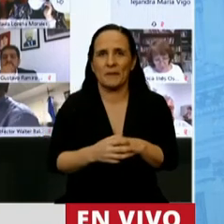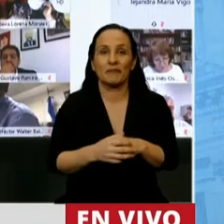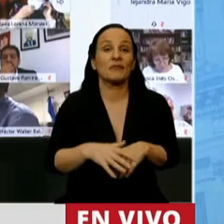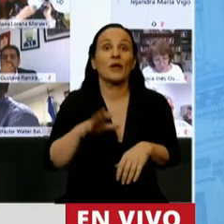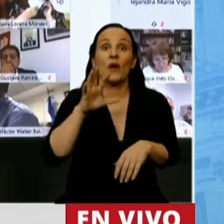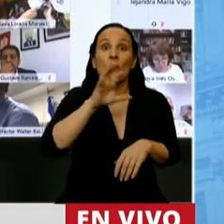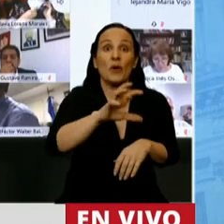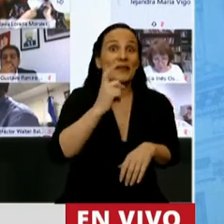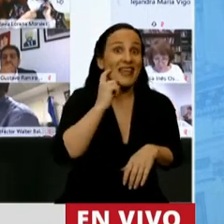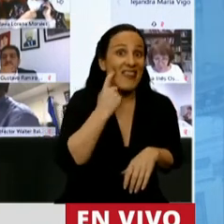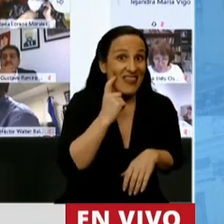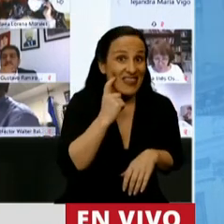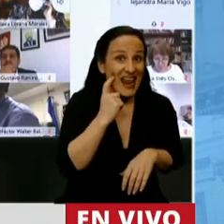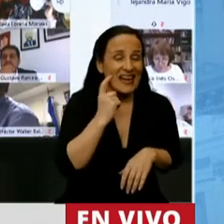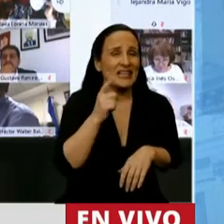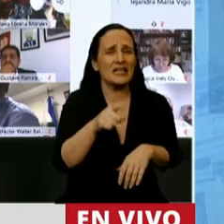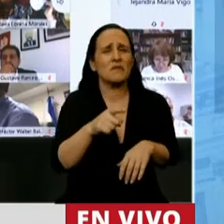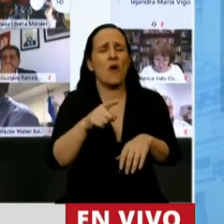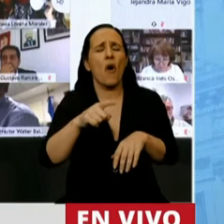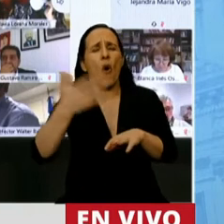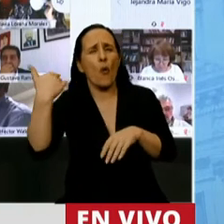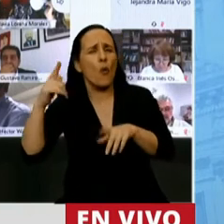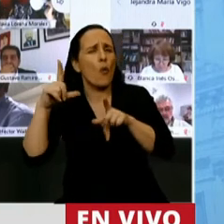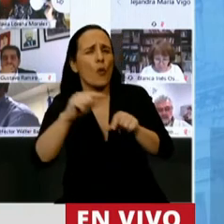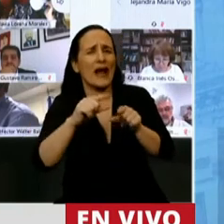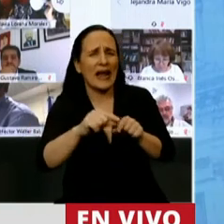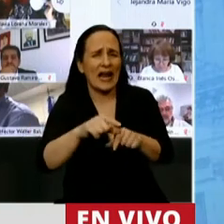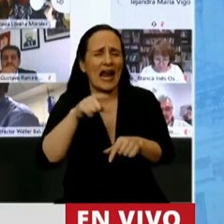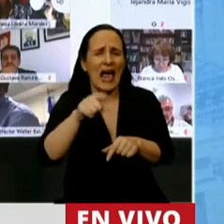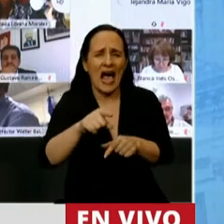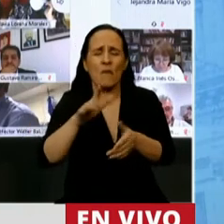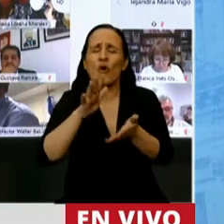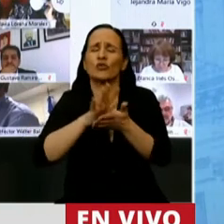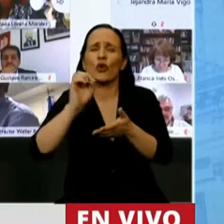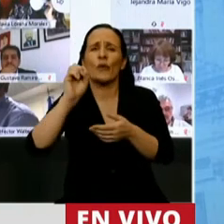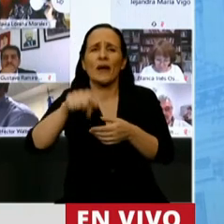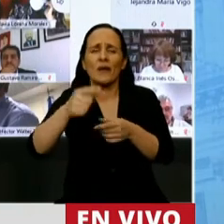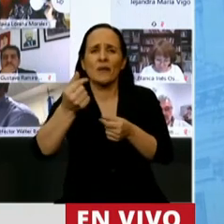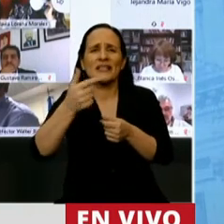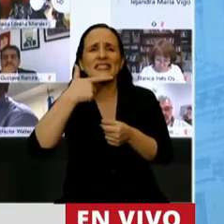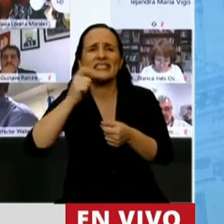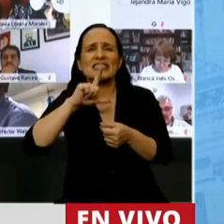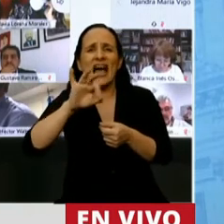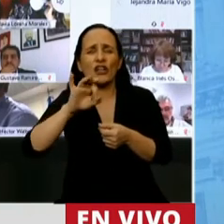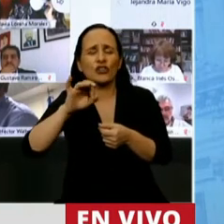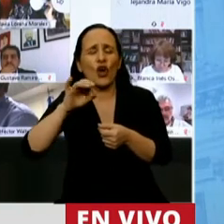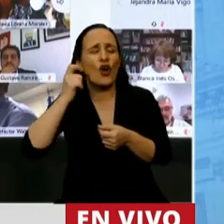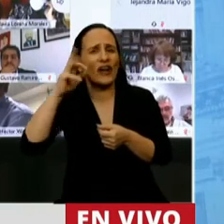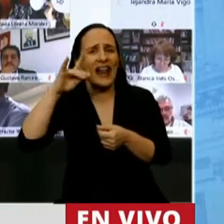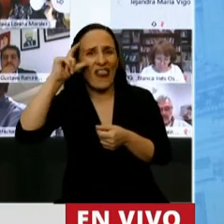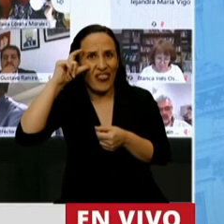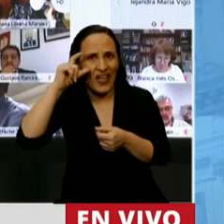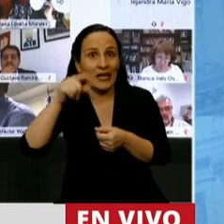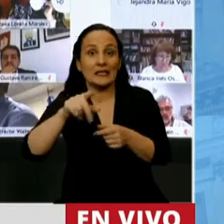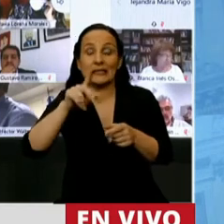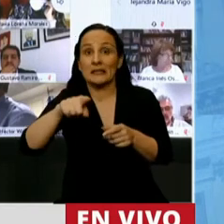provincia de Entre Ríos tuvimos un reclamo histórico de los fondos de Salto Grande en forma automática. Este